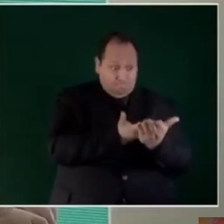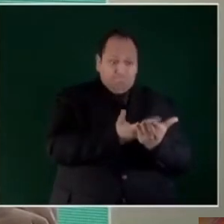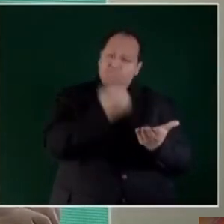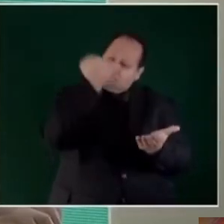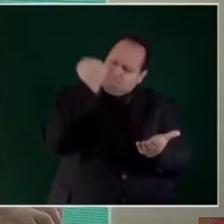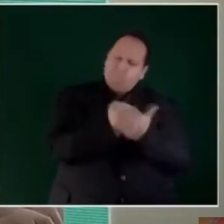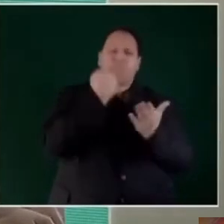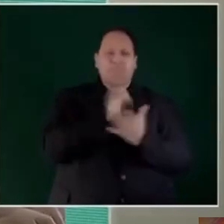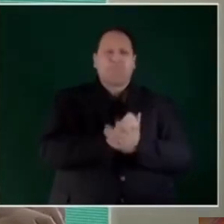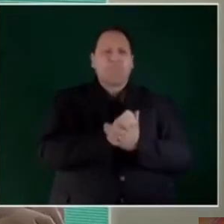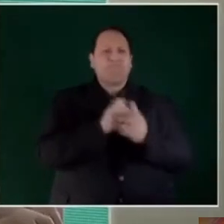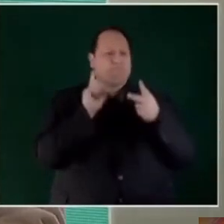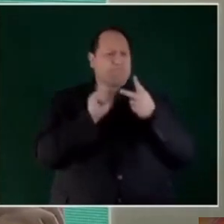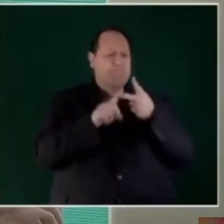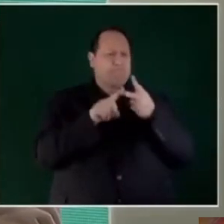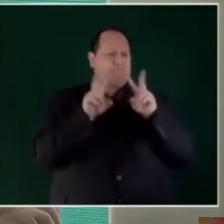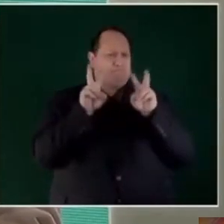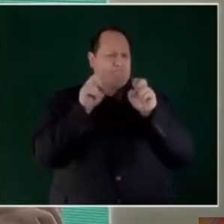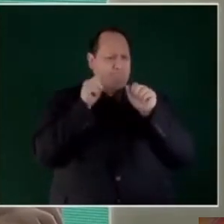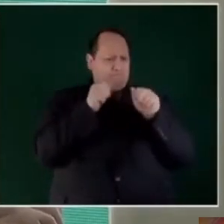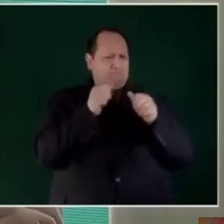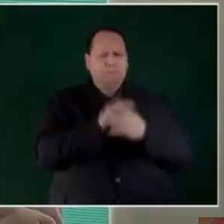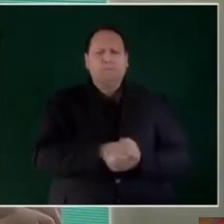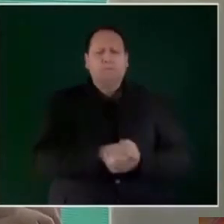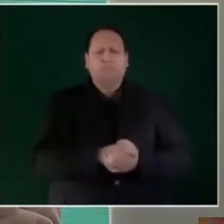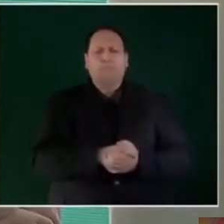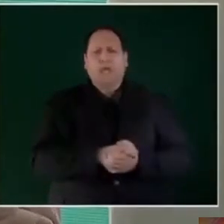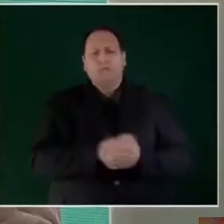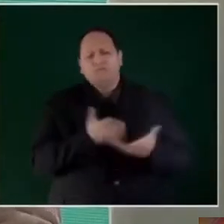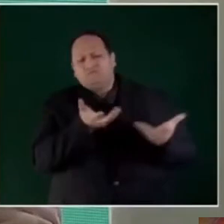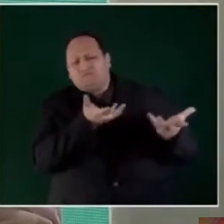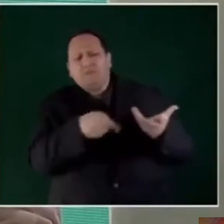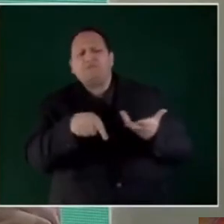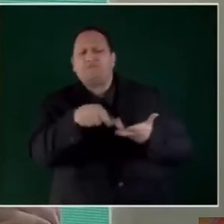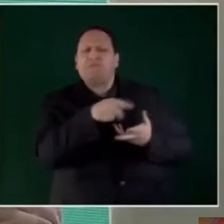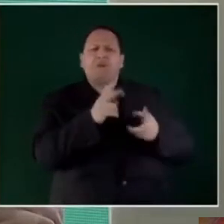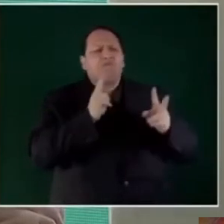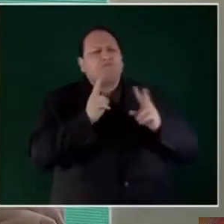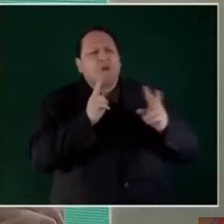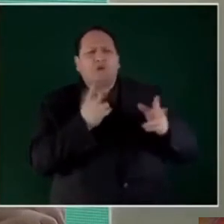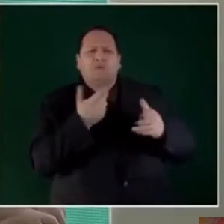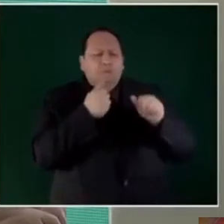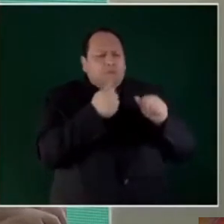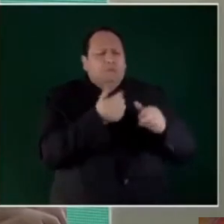Y es otro tema que se va a